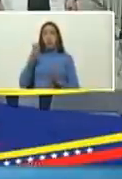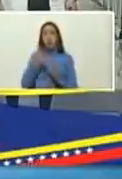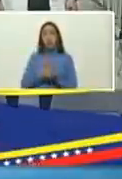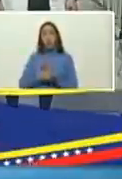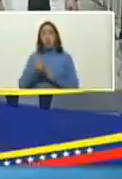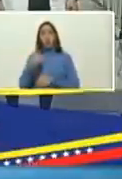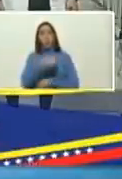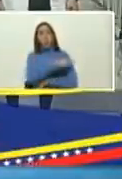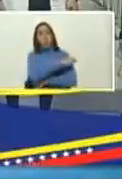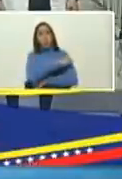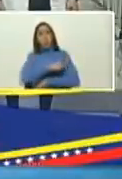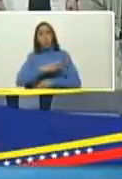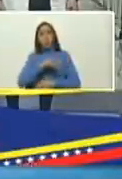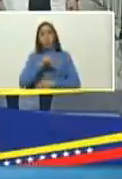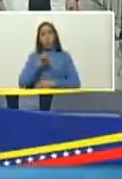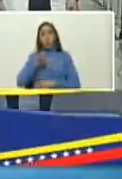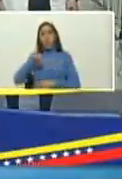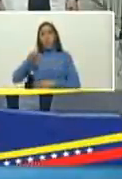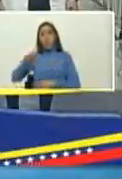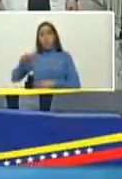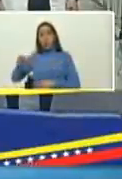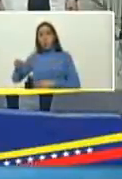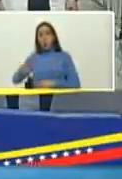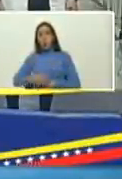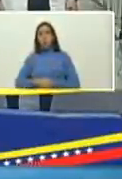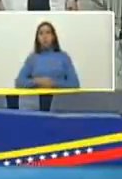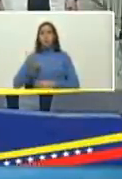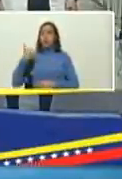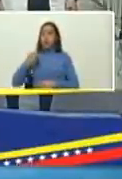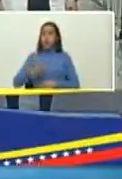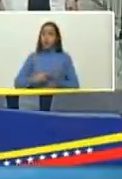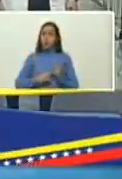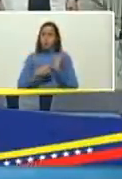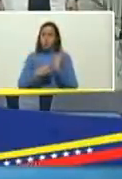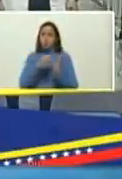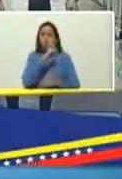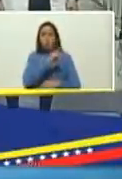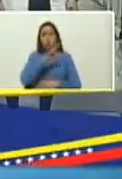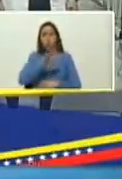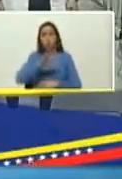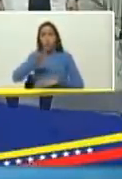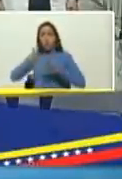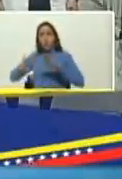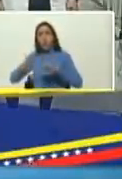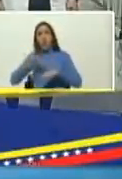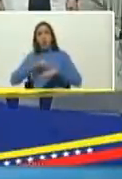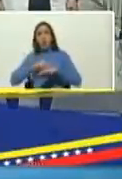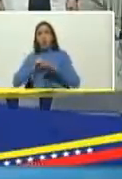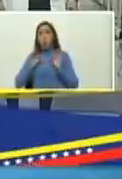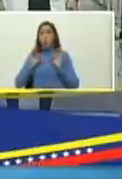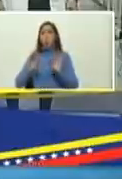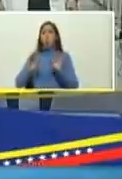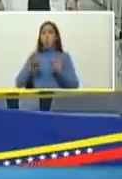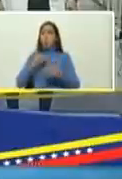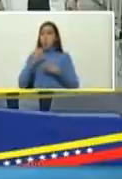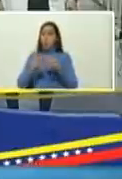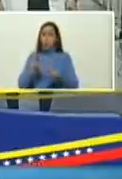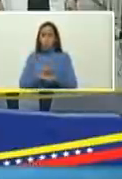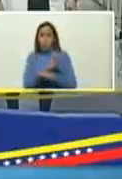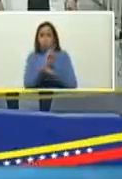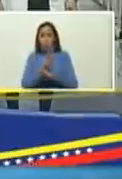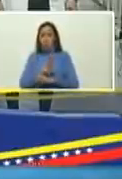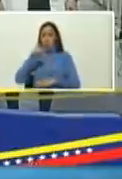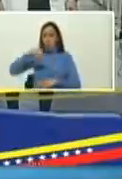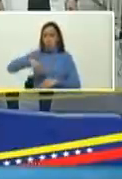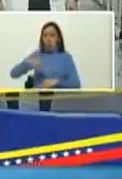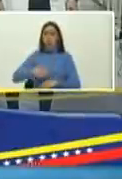hospital domingo luciani tenemos aproximadamente 156 médicos especialistas que harán uso de estos espacios